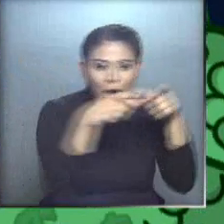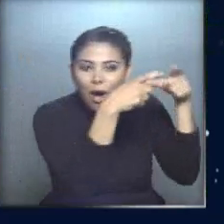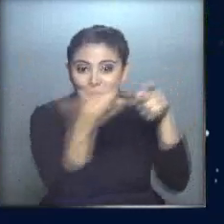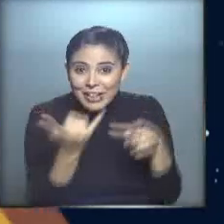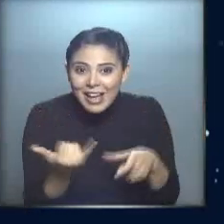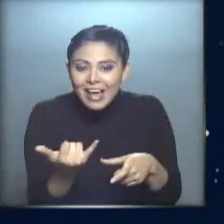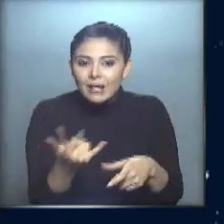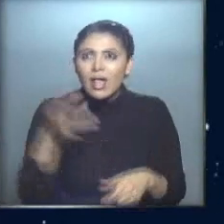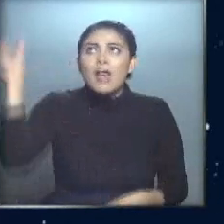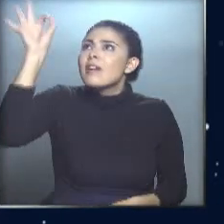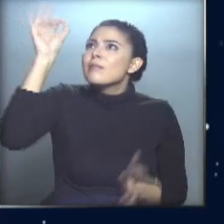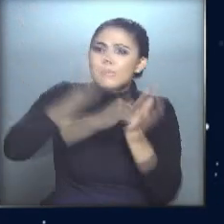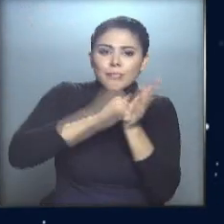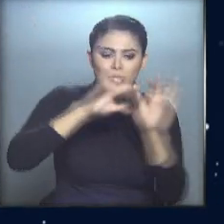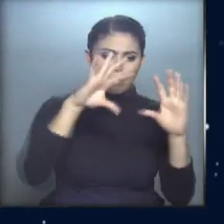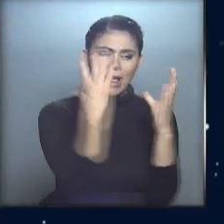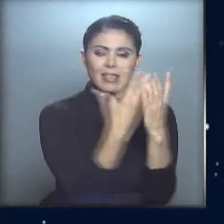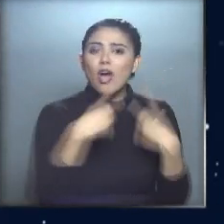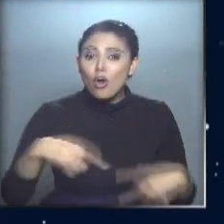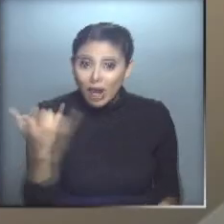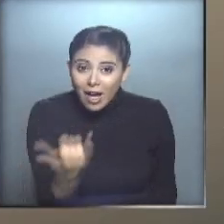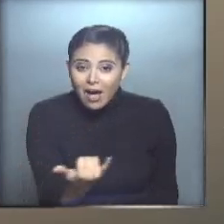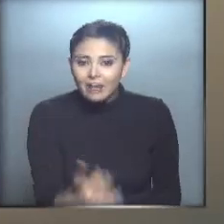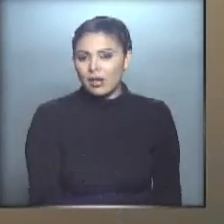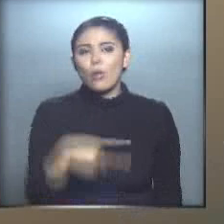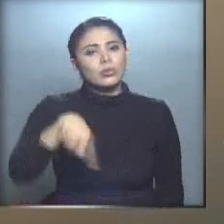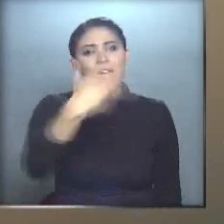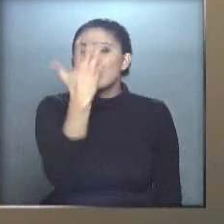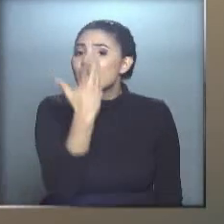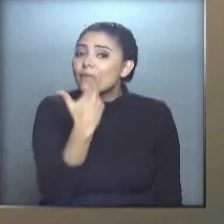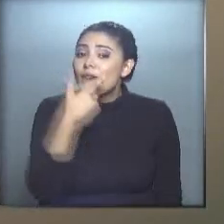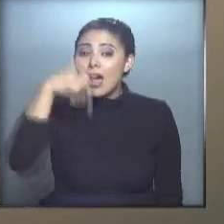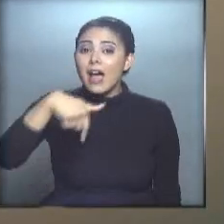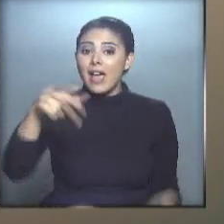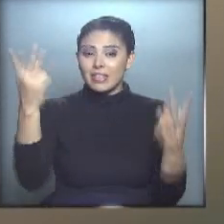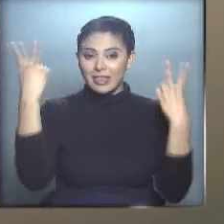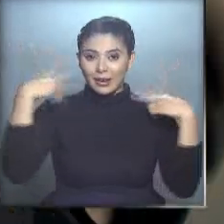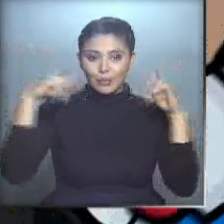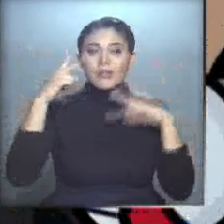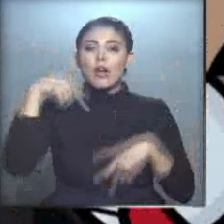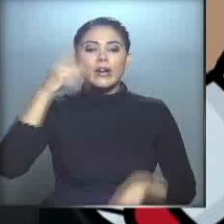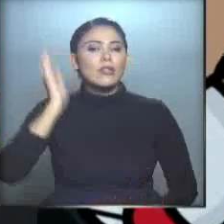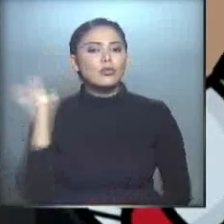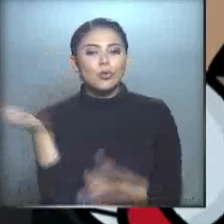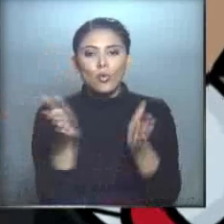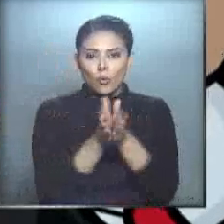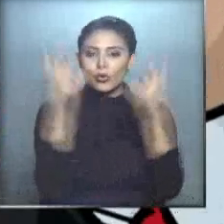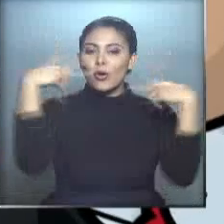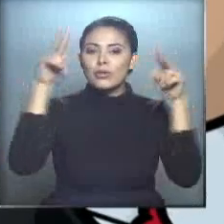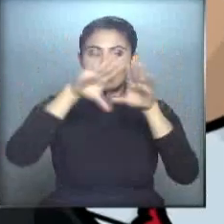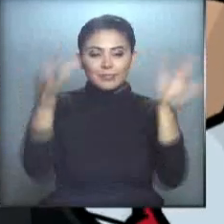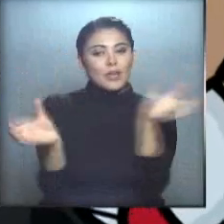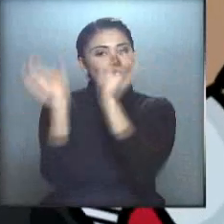voladores! ¡Lloritos, galaxias y planetas de colores! ¡Les va a encantar este episodio! ¡Vamos de excursión